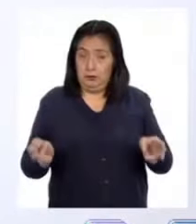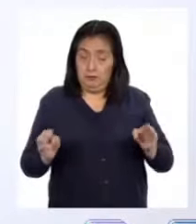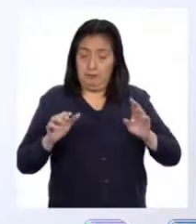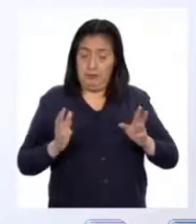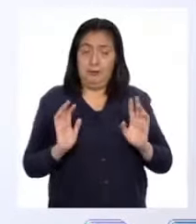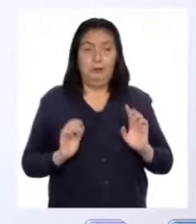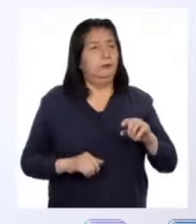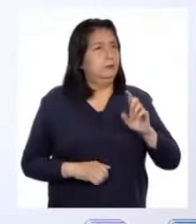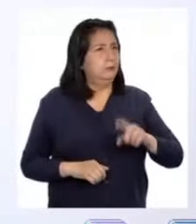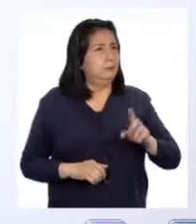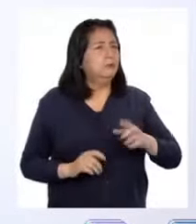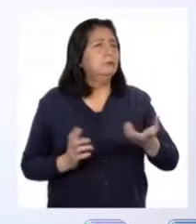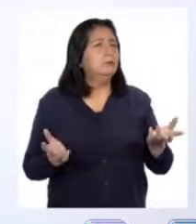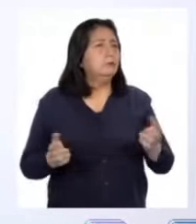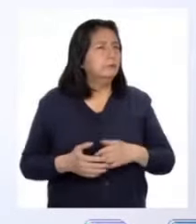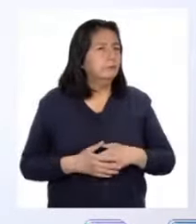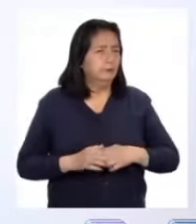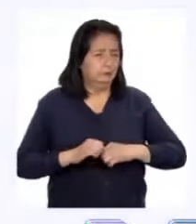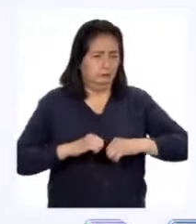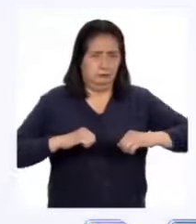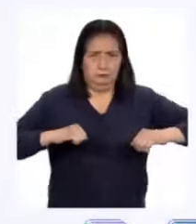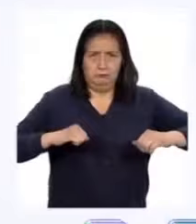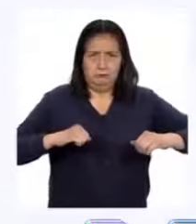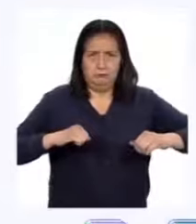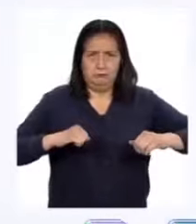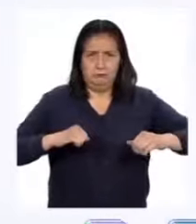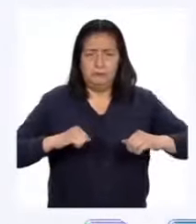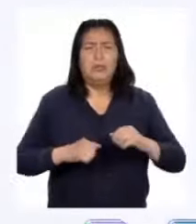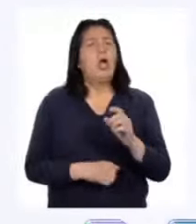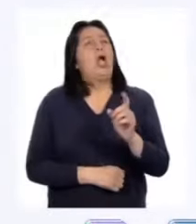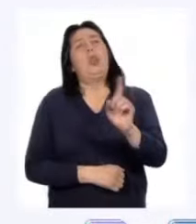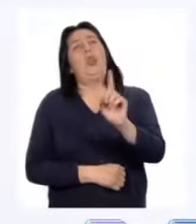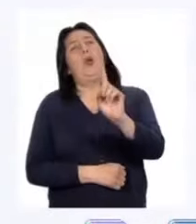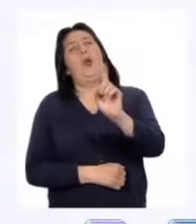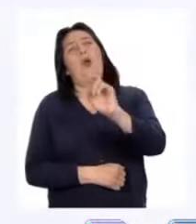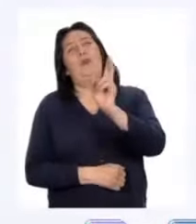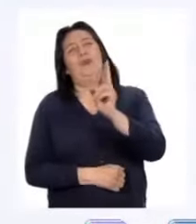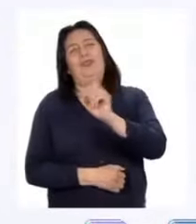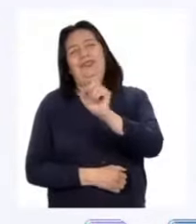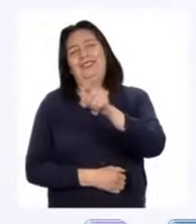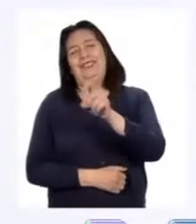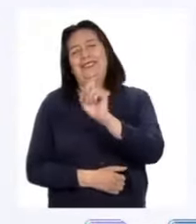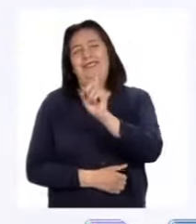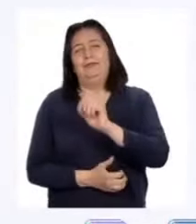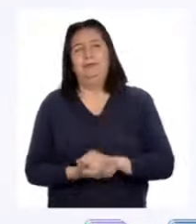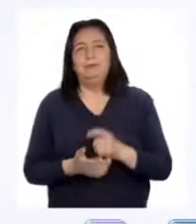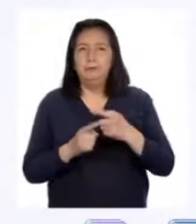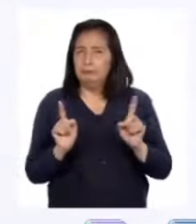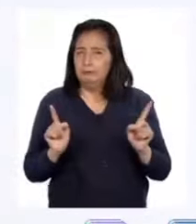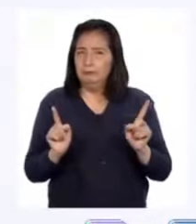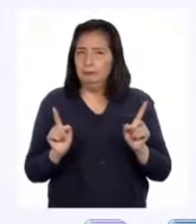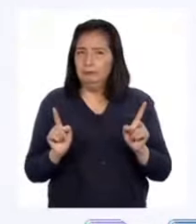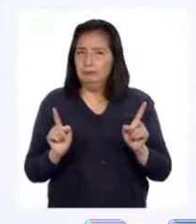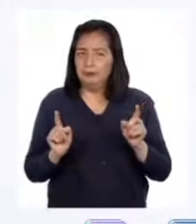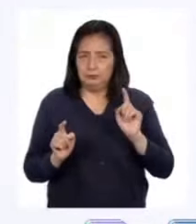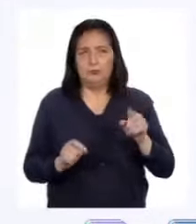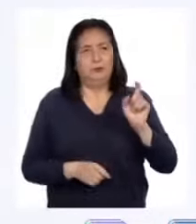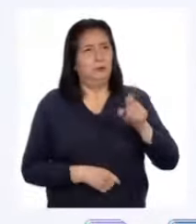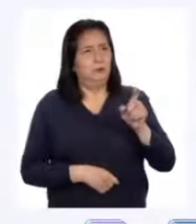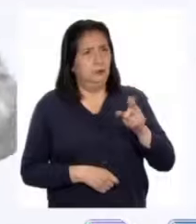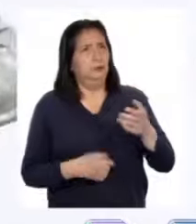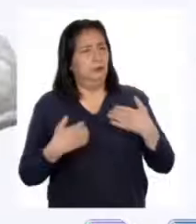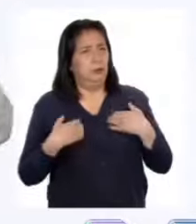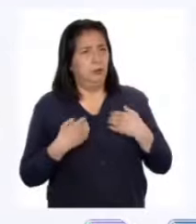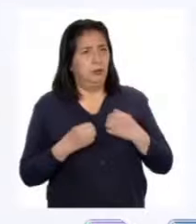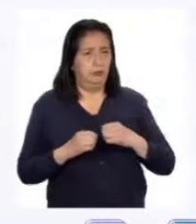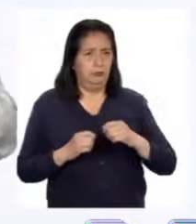¿necesitarías estirar tanto los brazos? No, profesora, no es necesario. Pero sí necesitaríamos